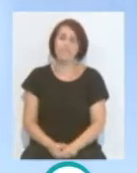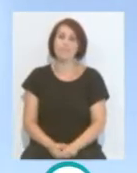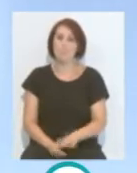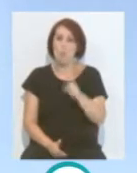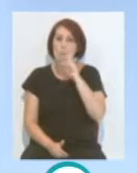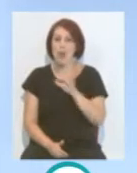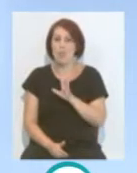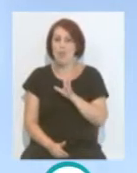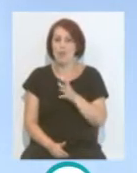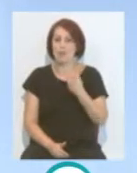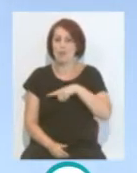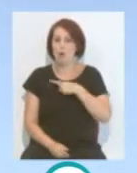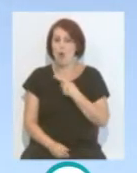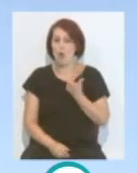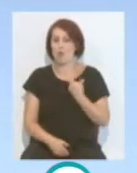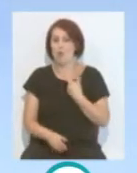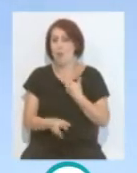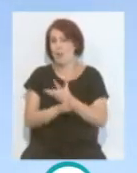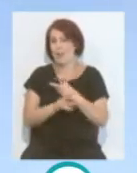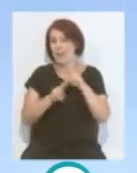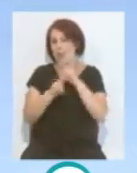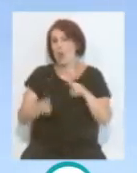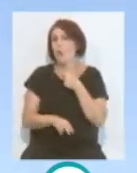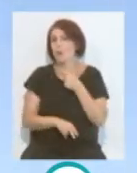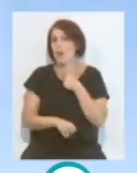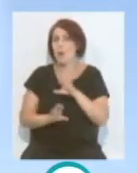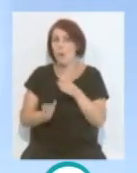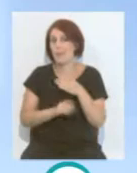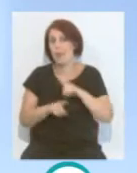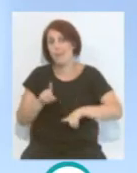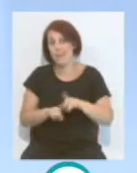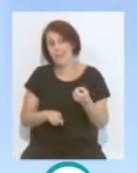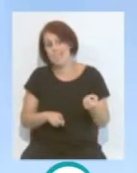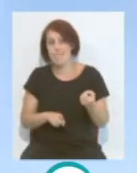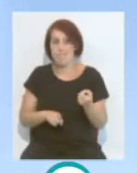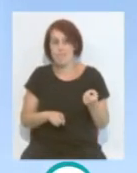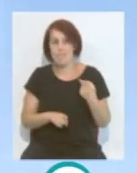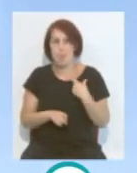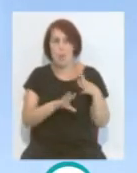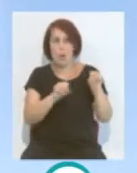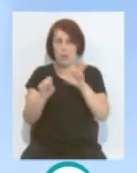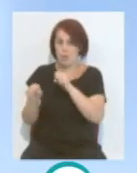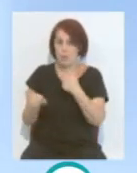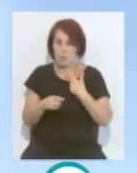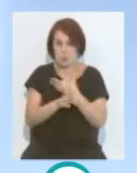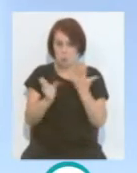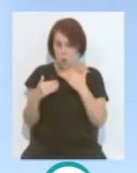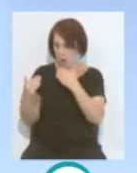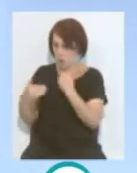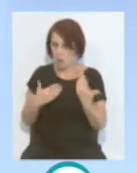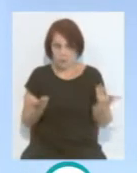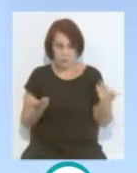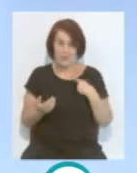parece que a todos nos gusta tener jugadores internacionales, pero es cierto que depende del momento, pues viene mejor o peor, ¿no? En el caso de Ledesma, pues